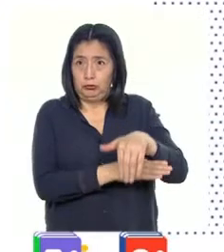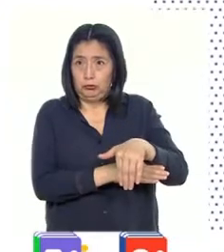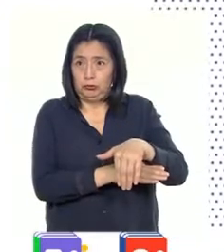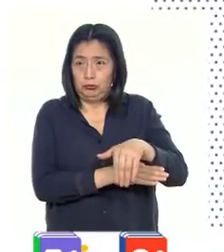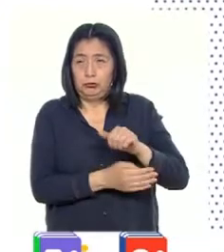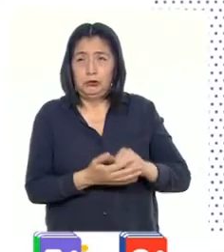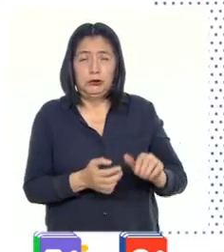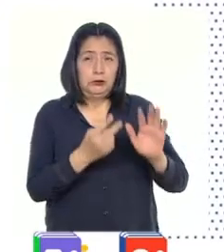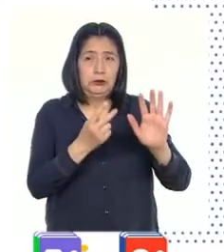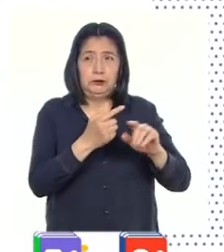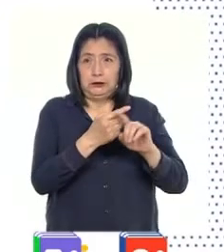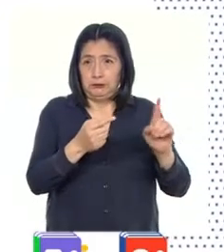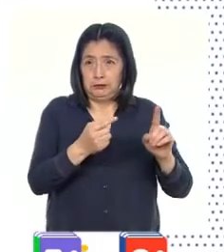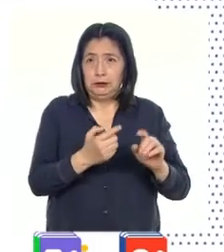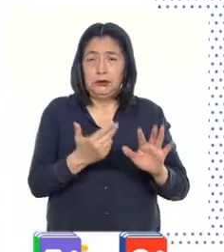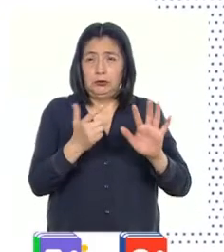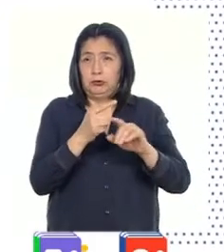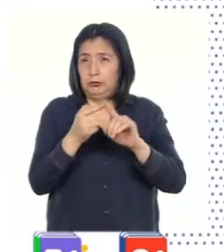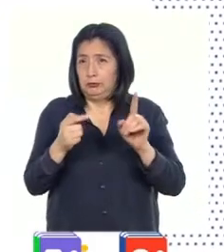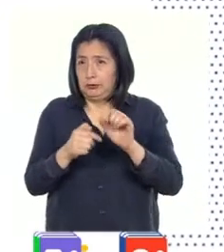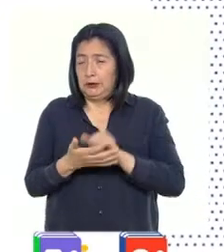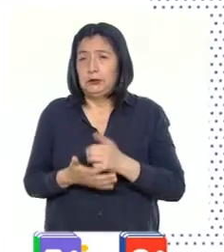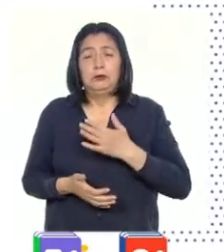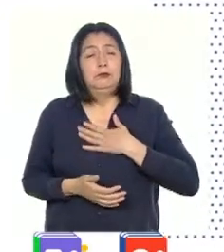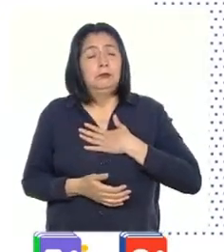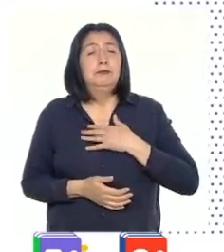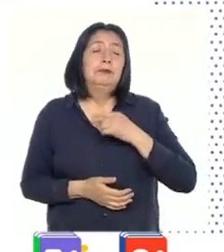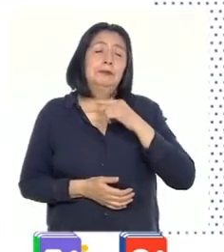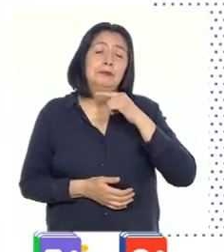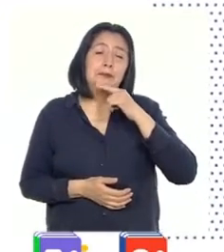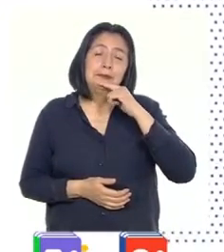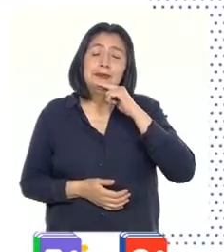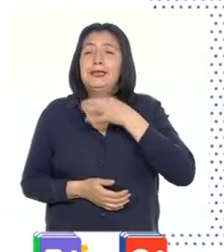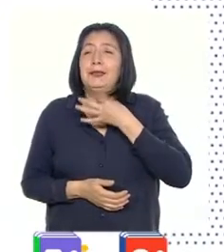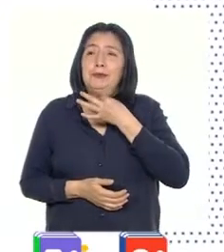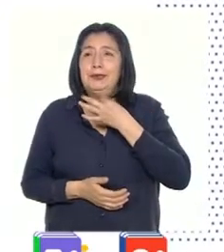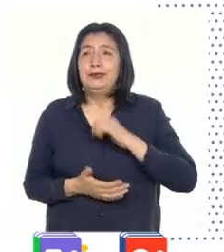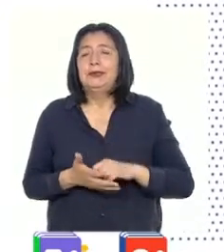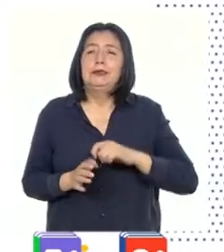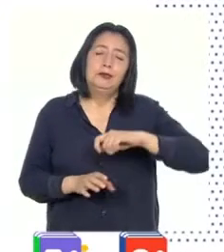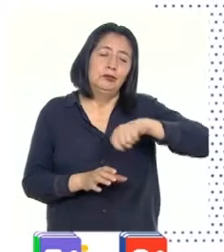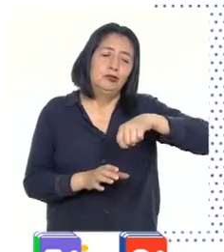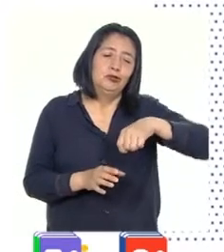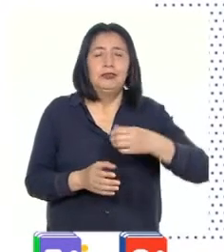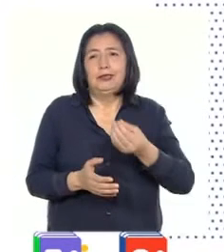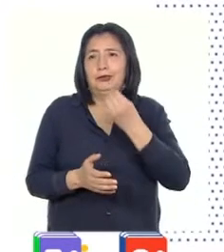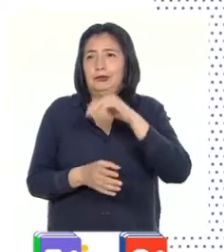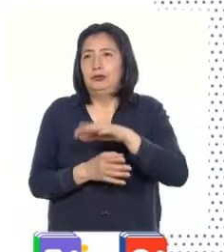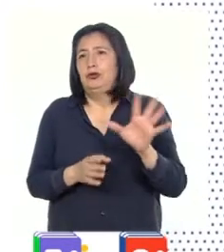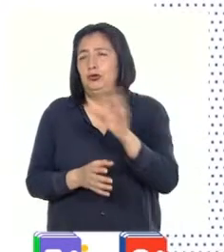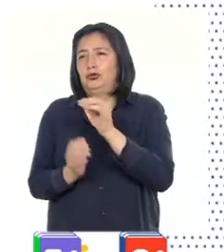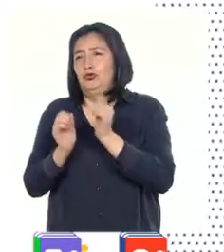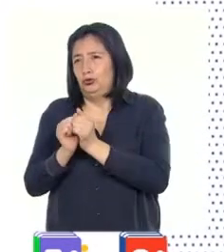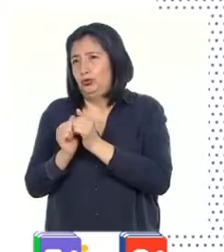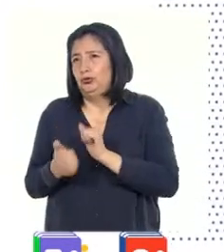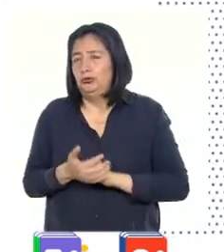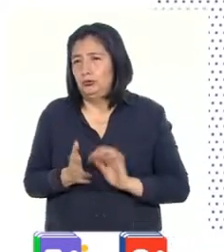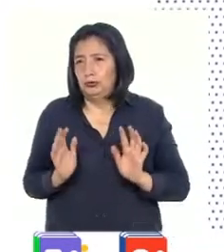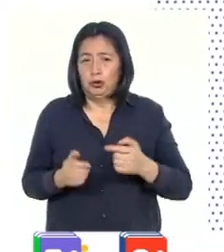de 7 y media a 8 y media, mi abuelita se encargaría de preparar la cena y todos cenaríamos juntos.